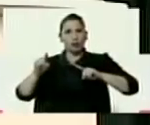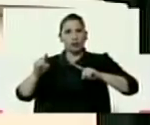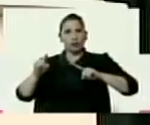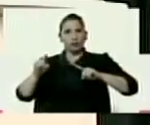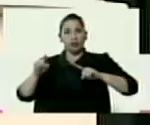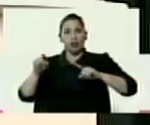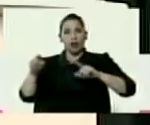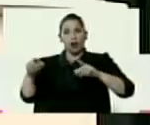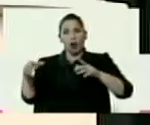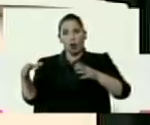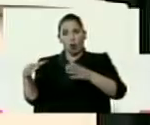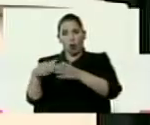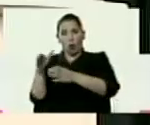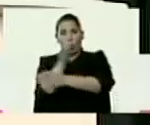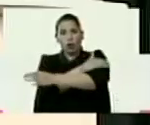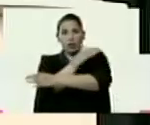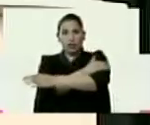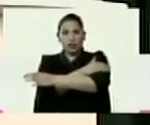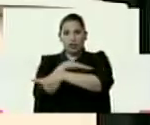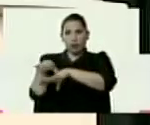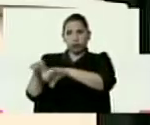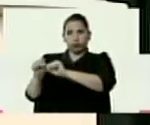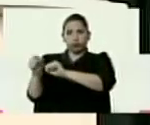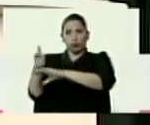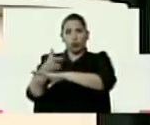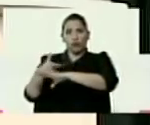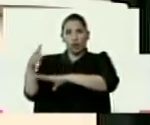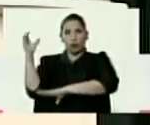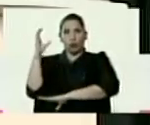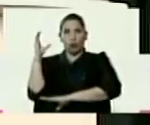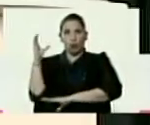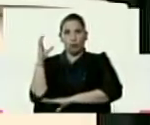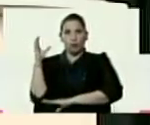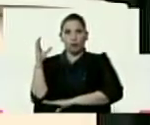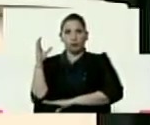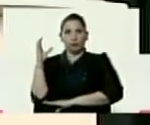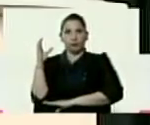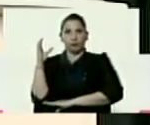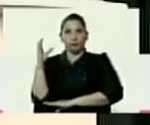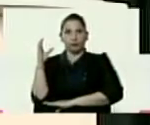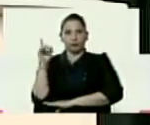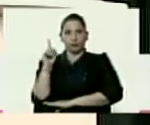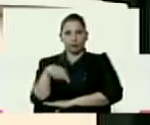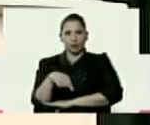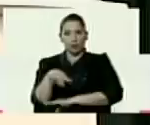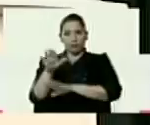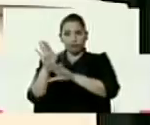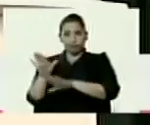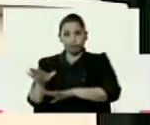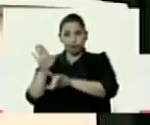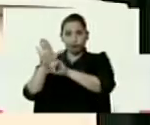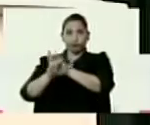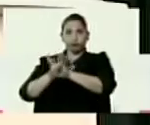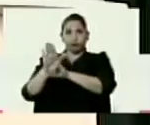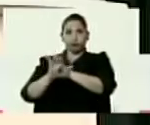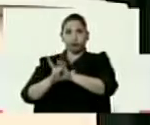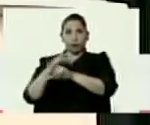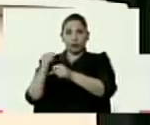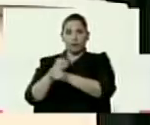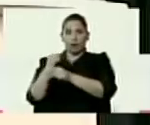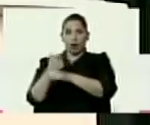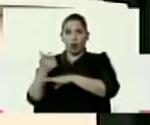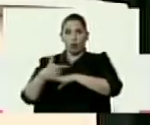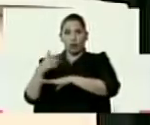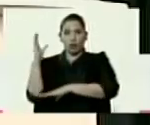oligarquías que son dueñas del gobierno de Colombia, y por tanto de sus lacayos que ejercen el gobierno en Colombia,